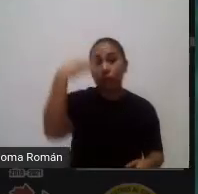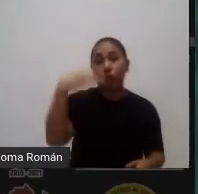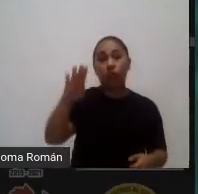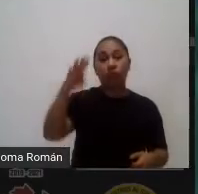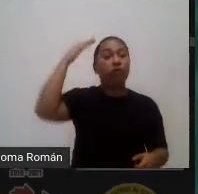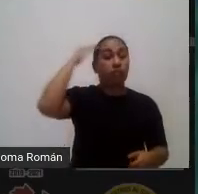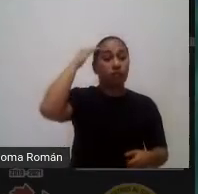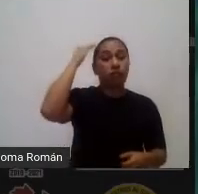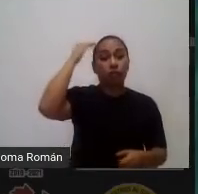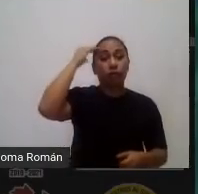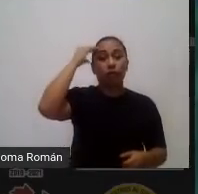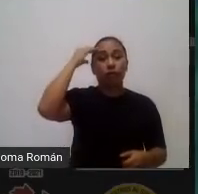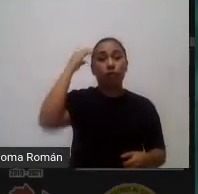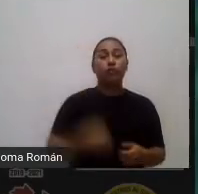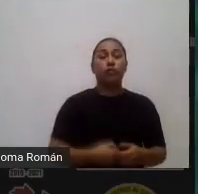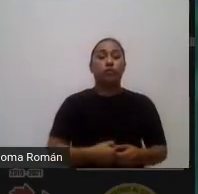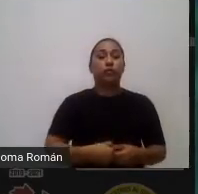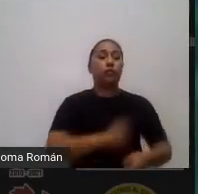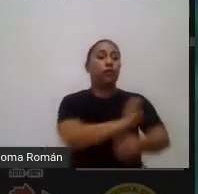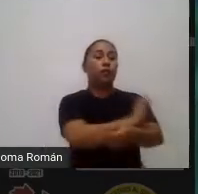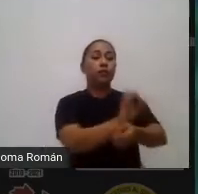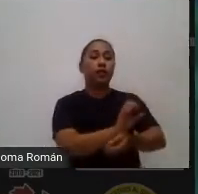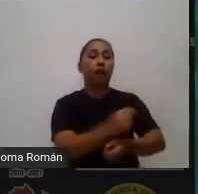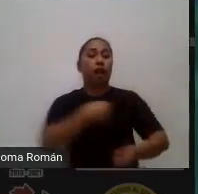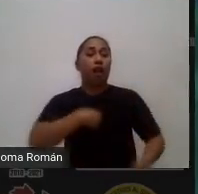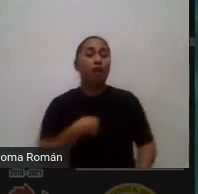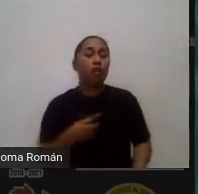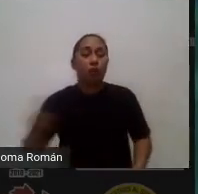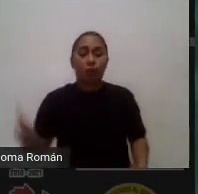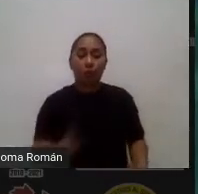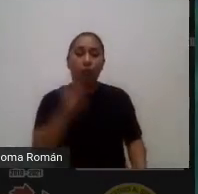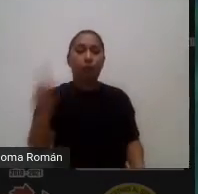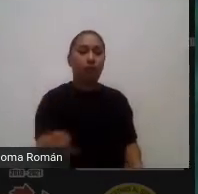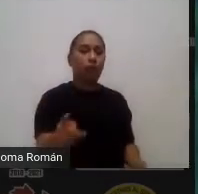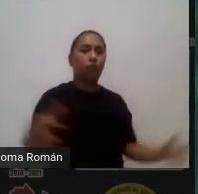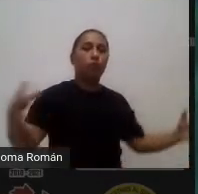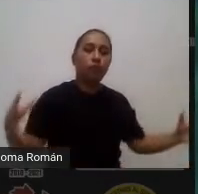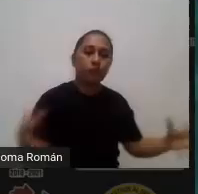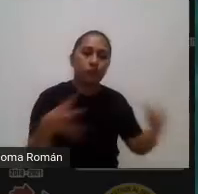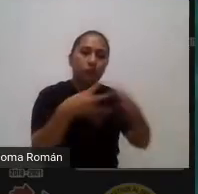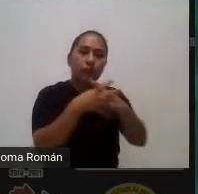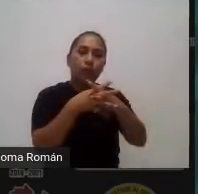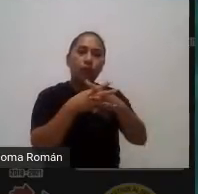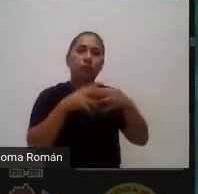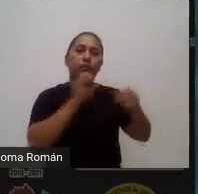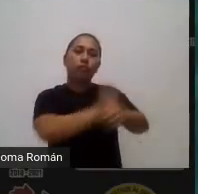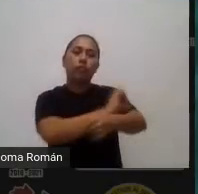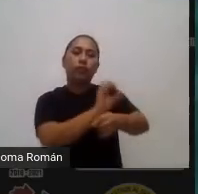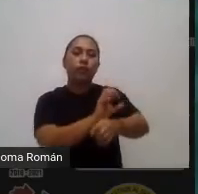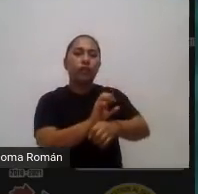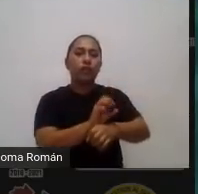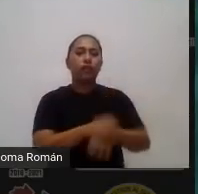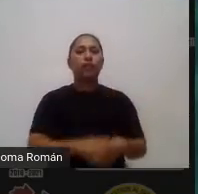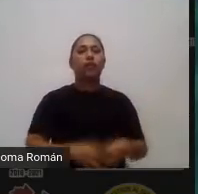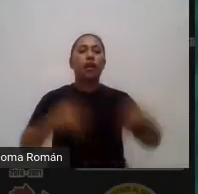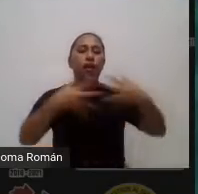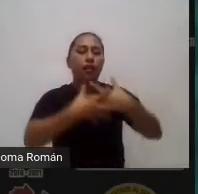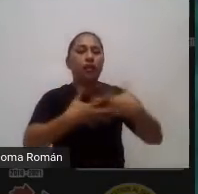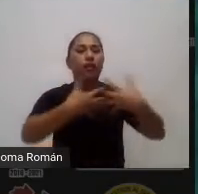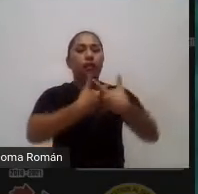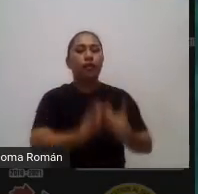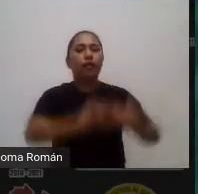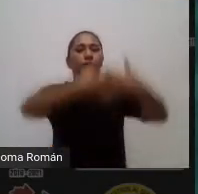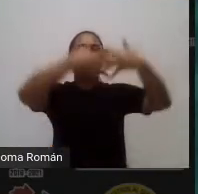alguien que sí puede saber y voy y le pregunto me relaciono o socializo con ese compañero y entonces empezamos a crear redes redes de